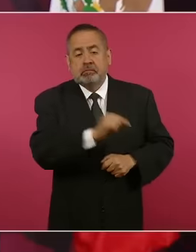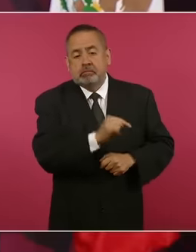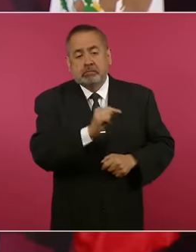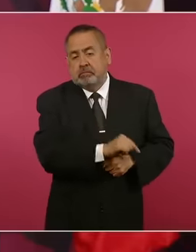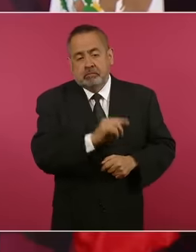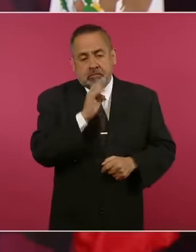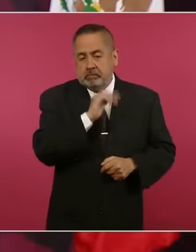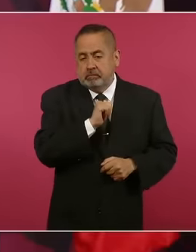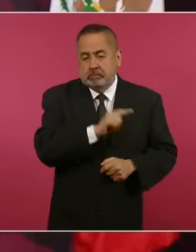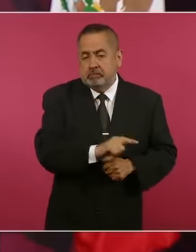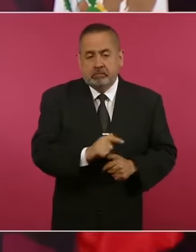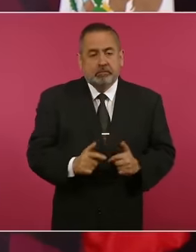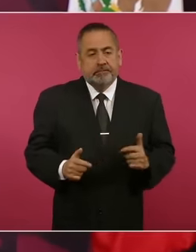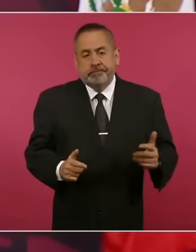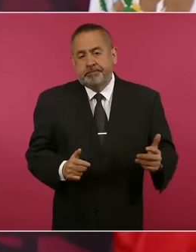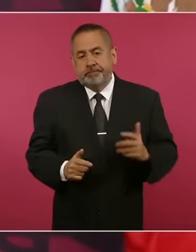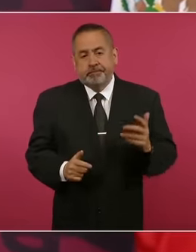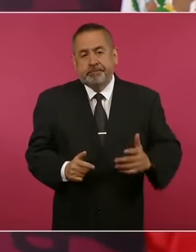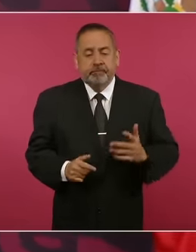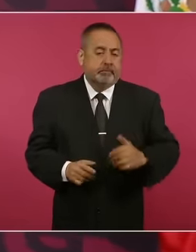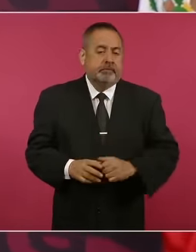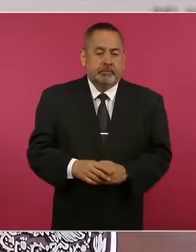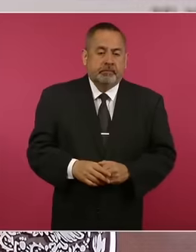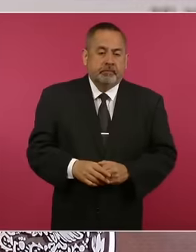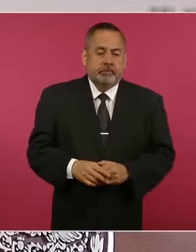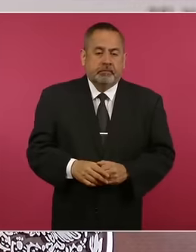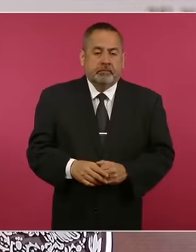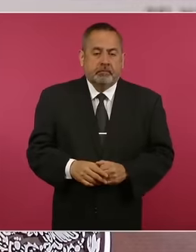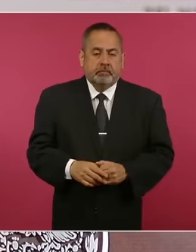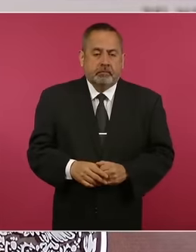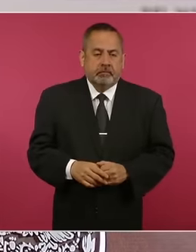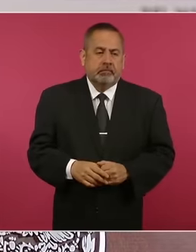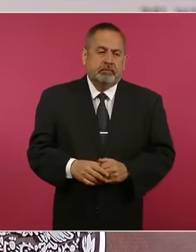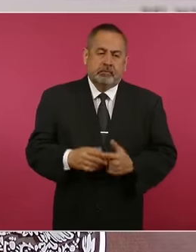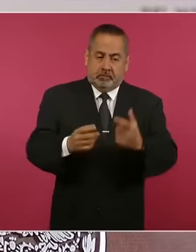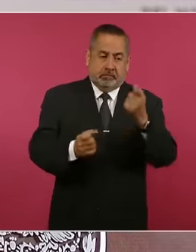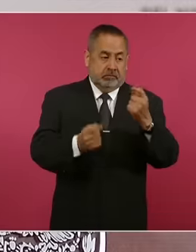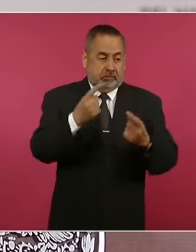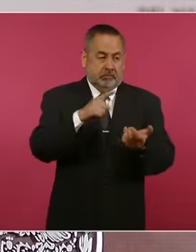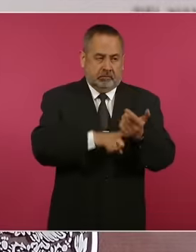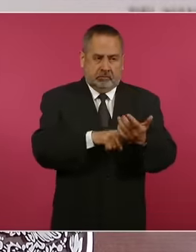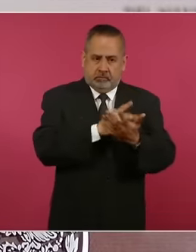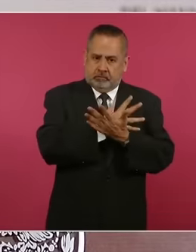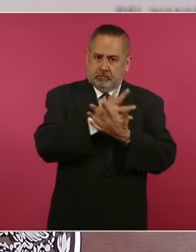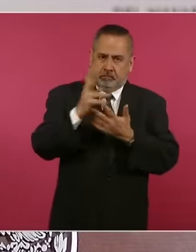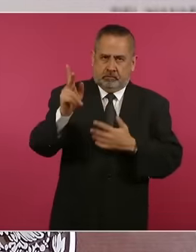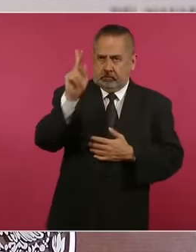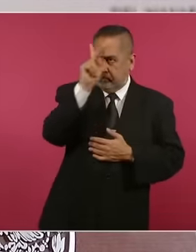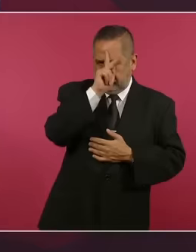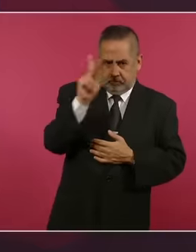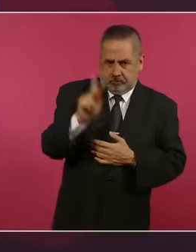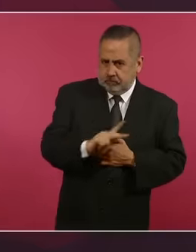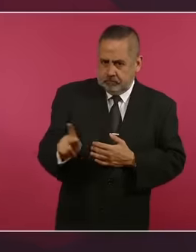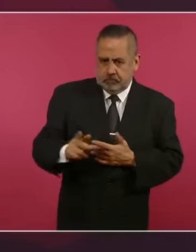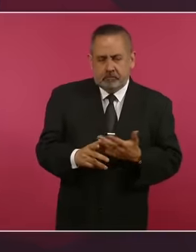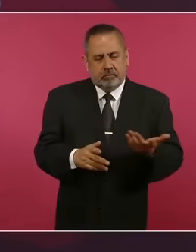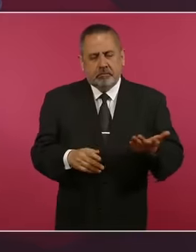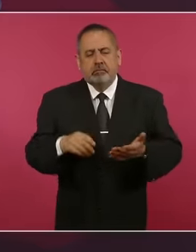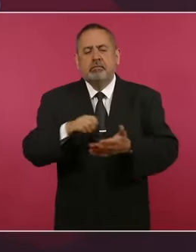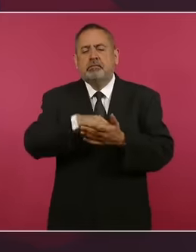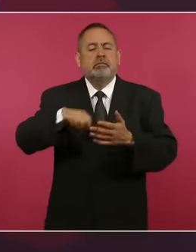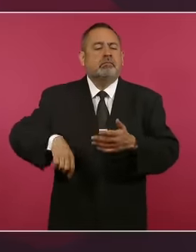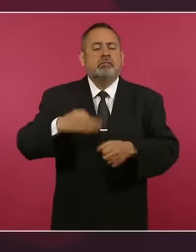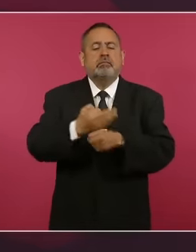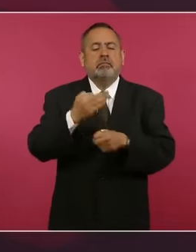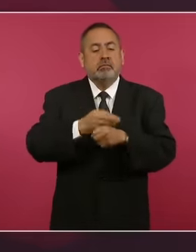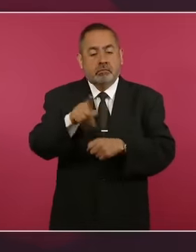Desde luego hay casos extremos, como lo que se está